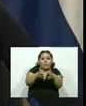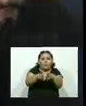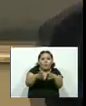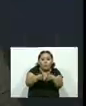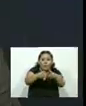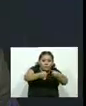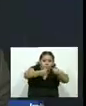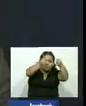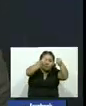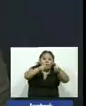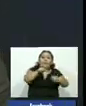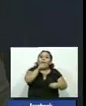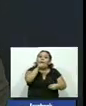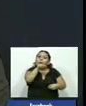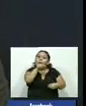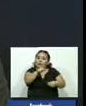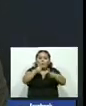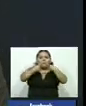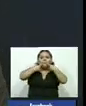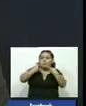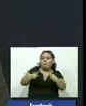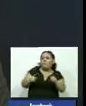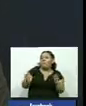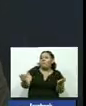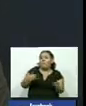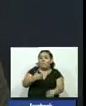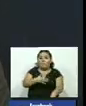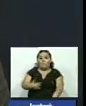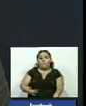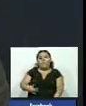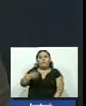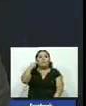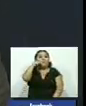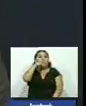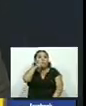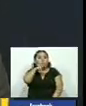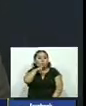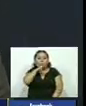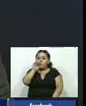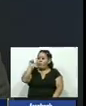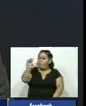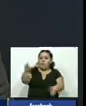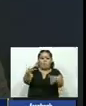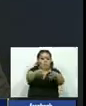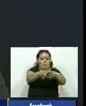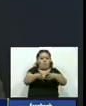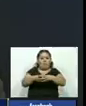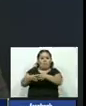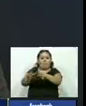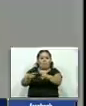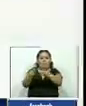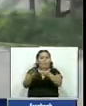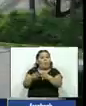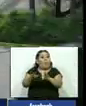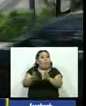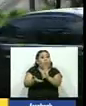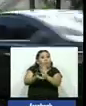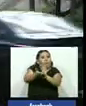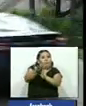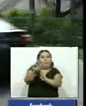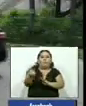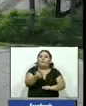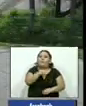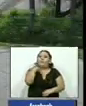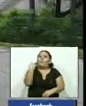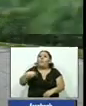penitenciaria Ese era el pronunciamiento que hizo el presidente de la república Nayib Bukele contra grupos criminales luego del repunte de homicidios que se